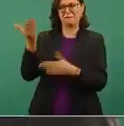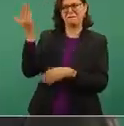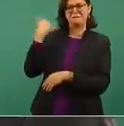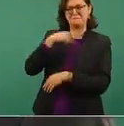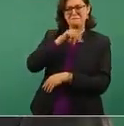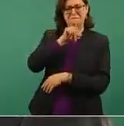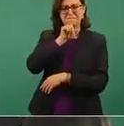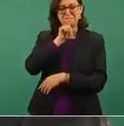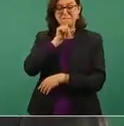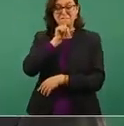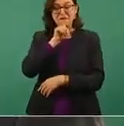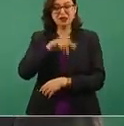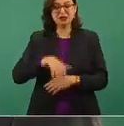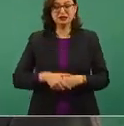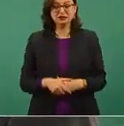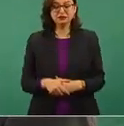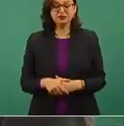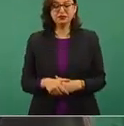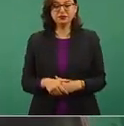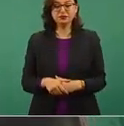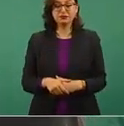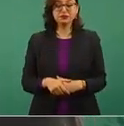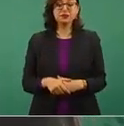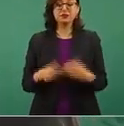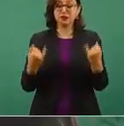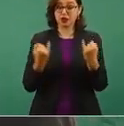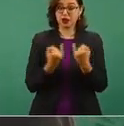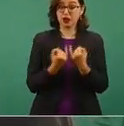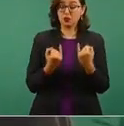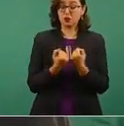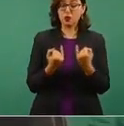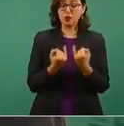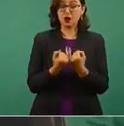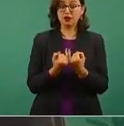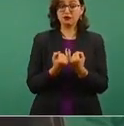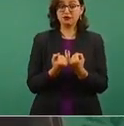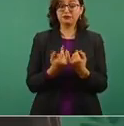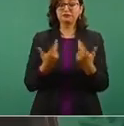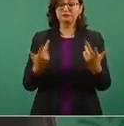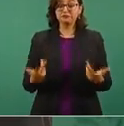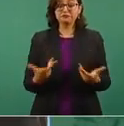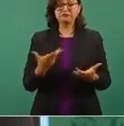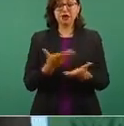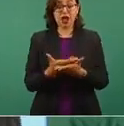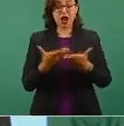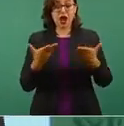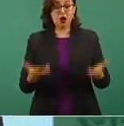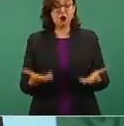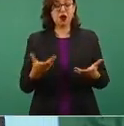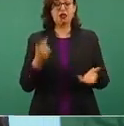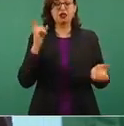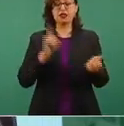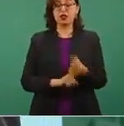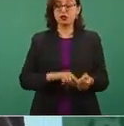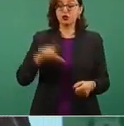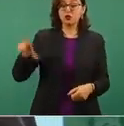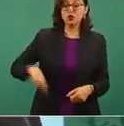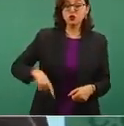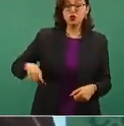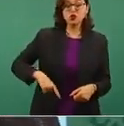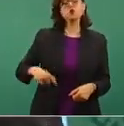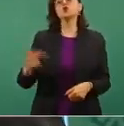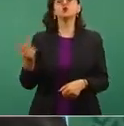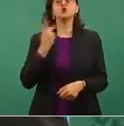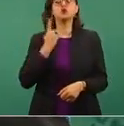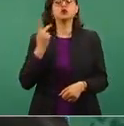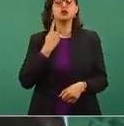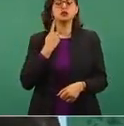Como nunca en la historia están participando en la administración pública y en la política las mujeres,